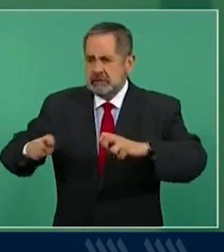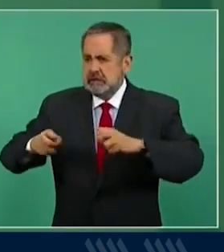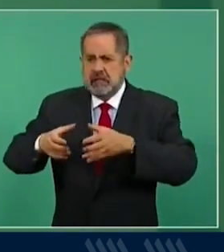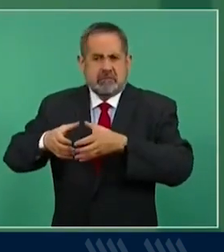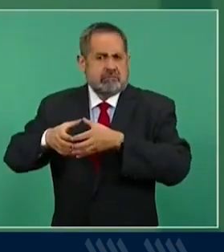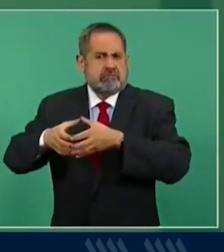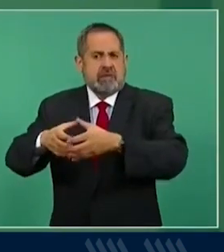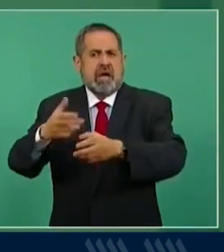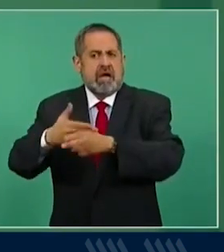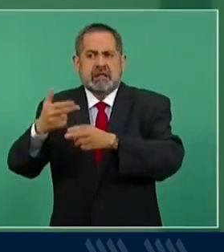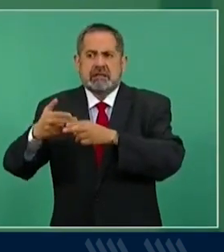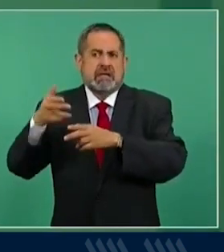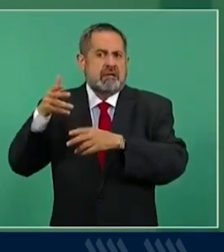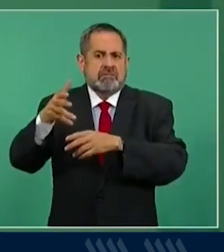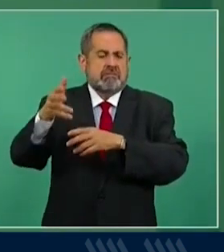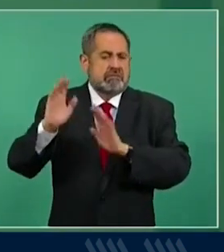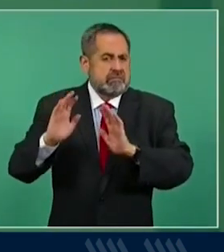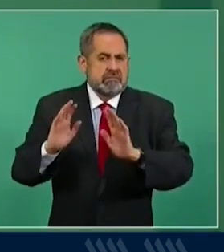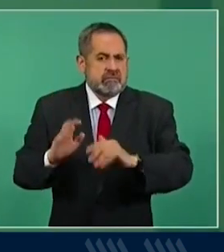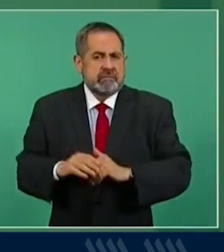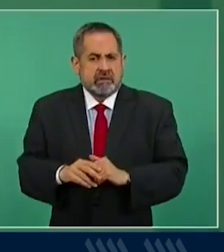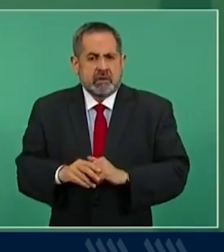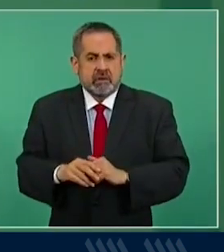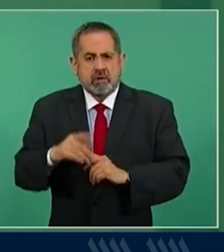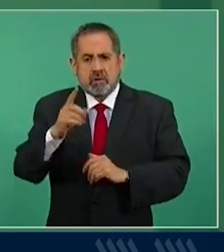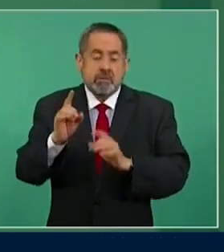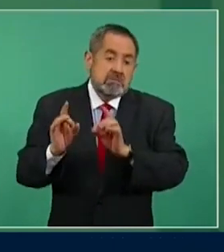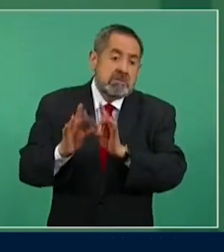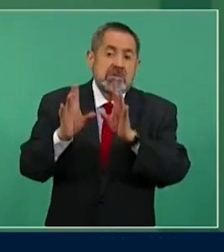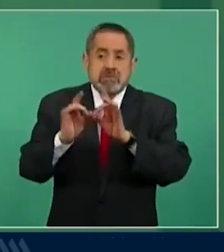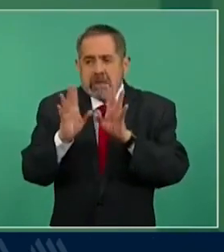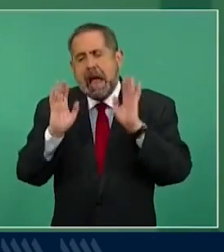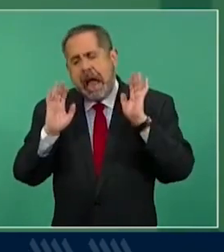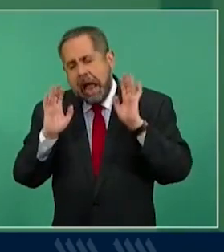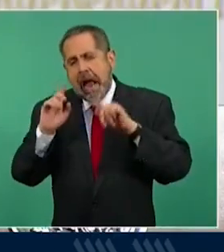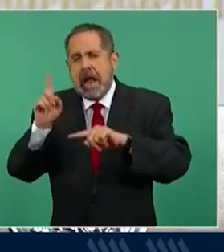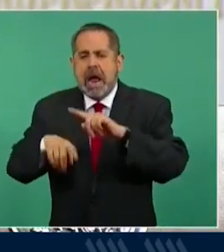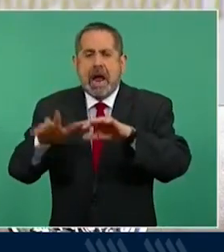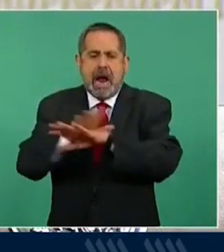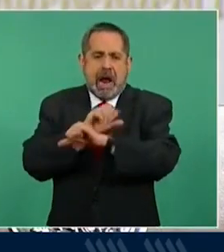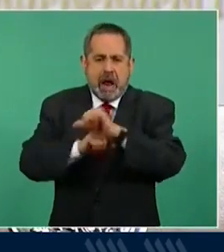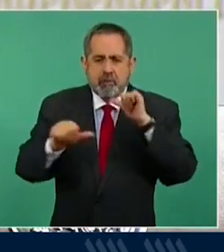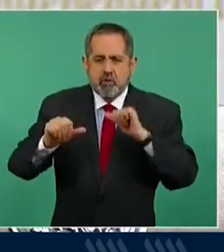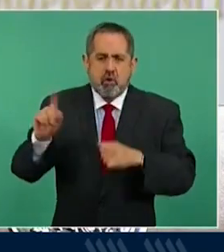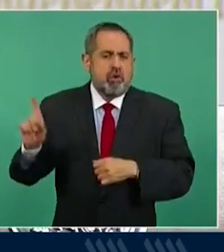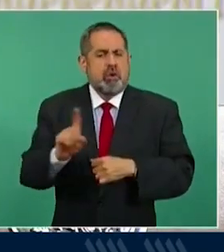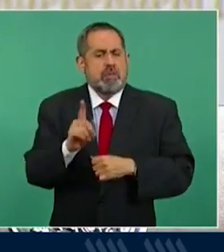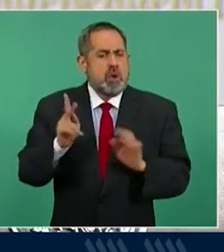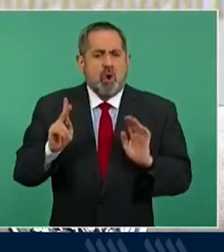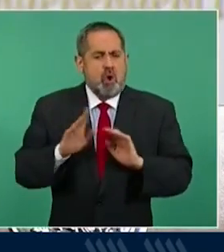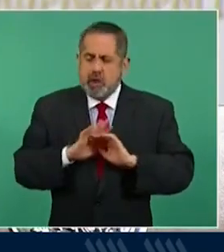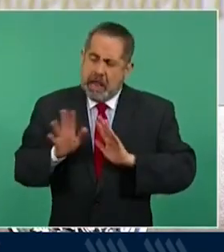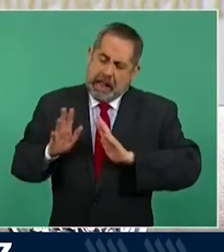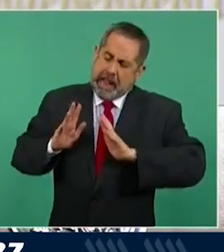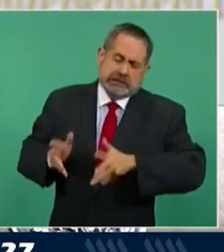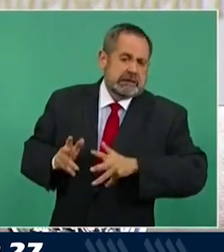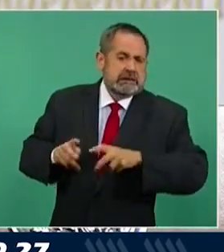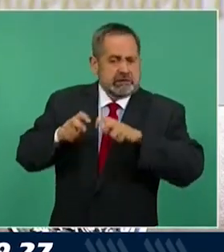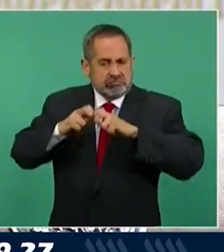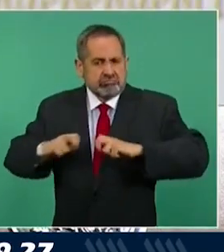así, sólo que se presente algo especial, pero no,